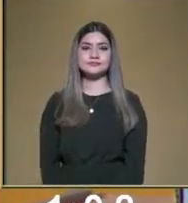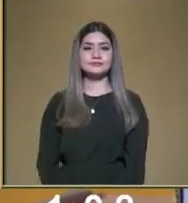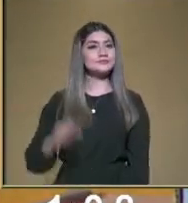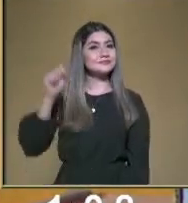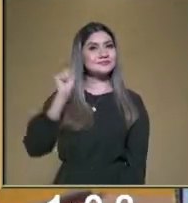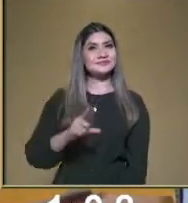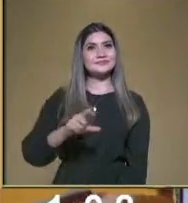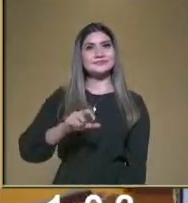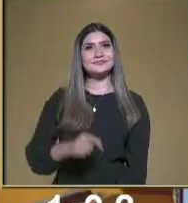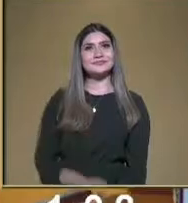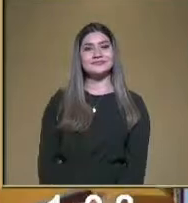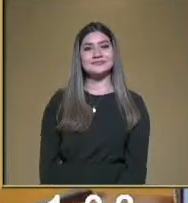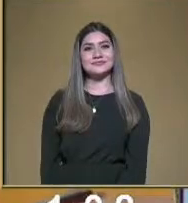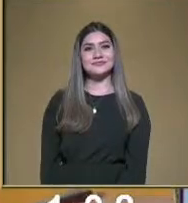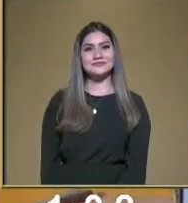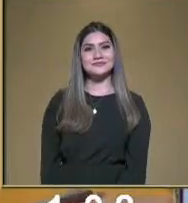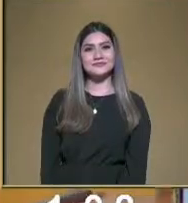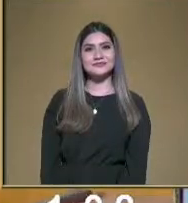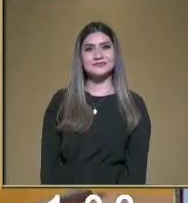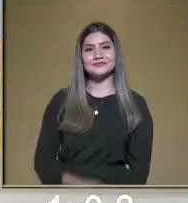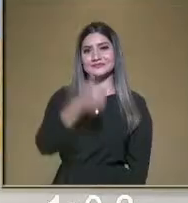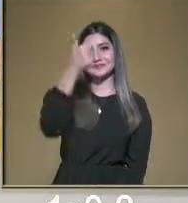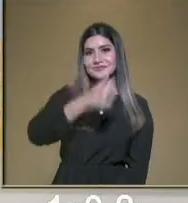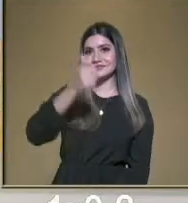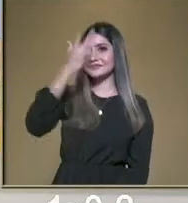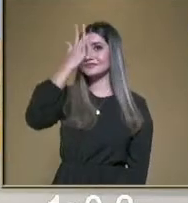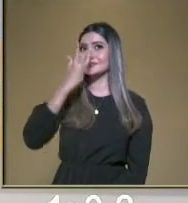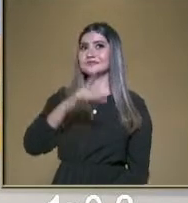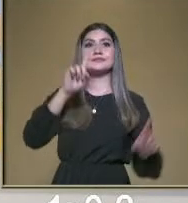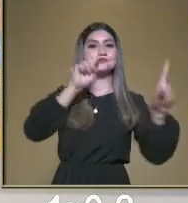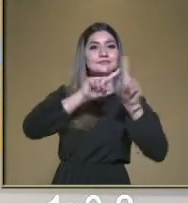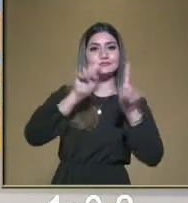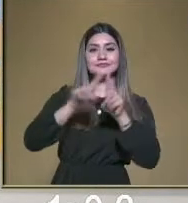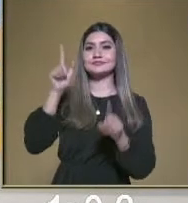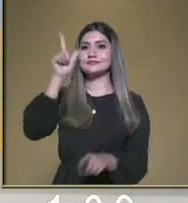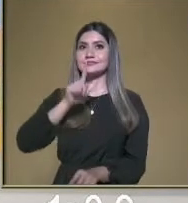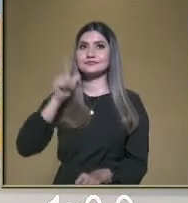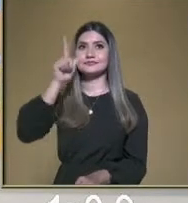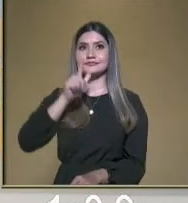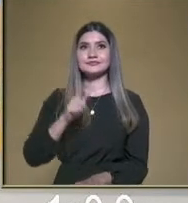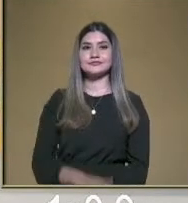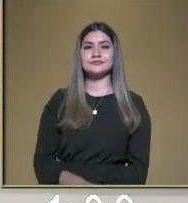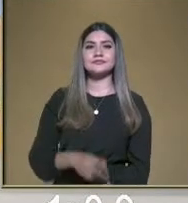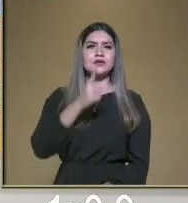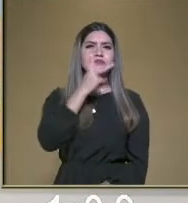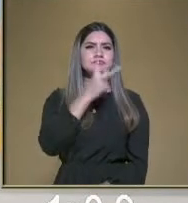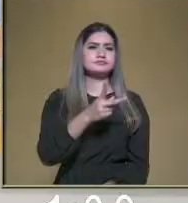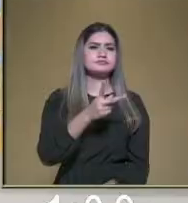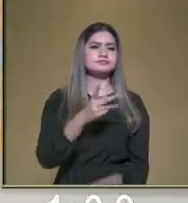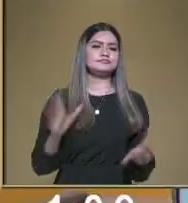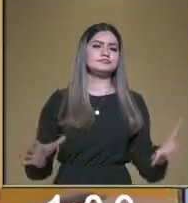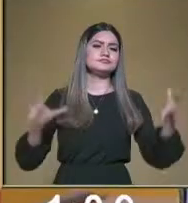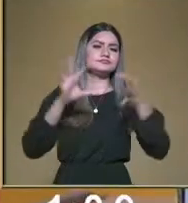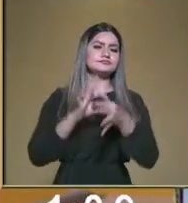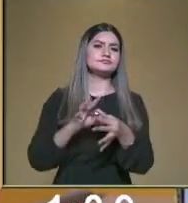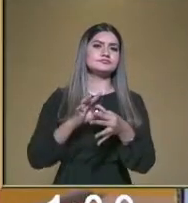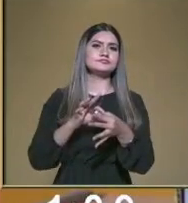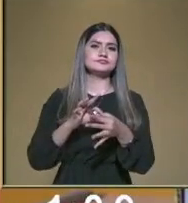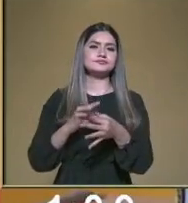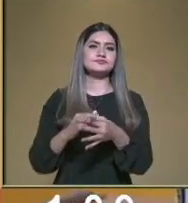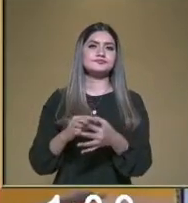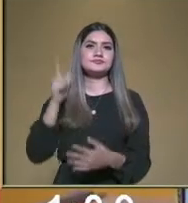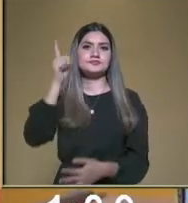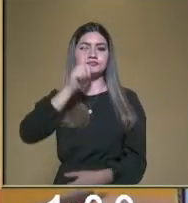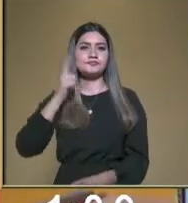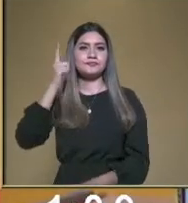hay que comentarles que estas adivinanzas vienen en diferentes lenguas, ¿verdad? Bueno, se conocen las palabras en la lengua, pero también en las